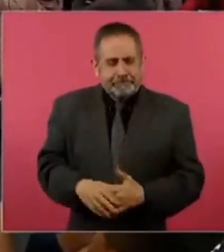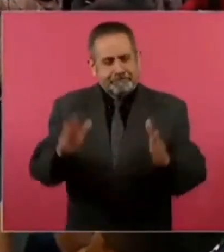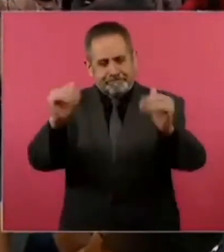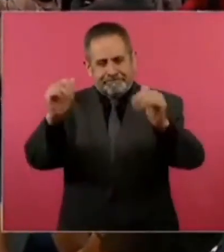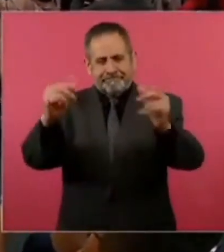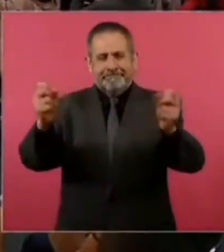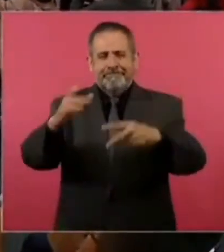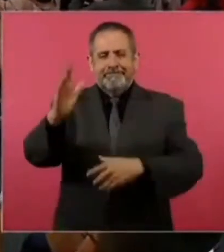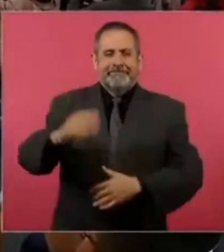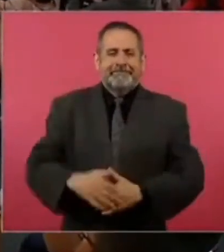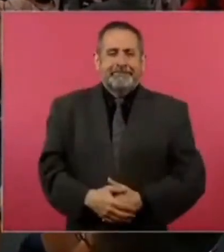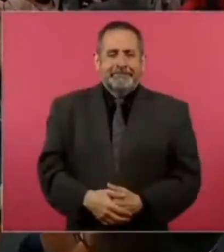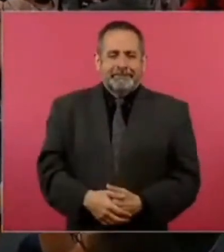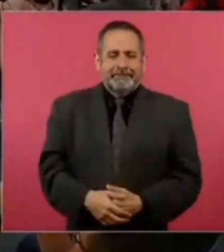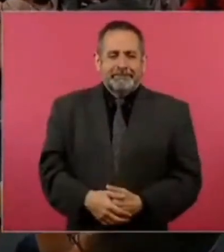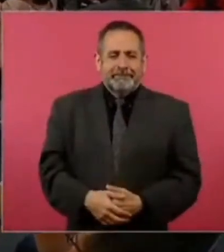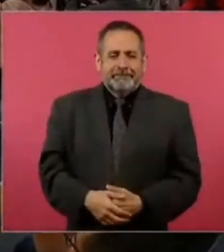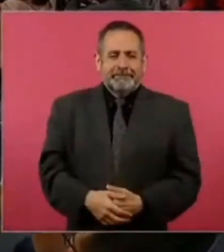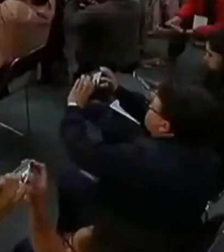Adiós, adiós. Adiós, adiós.